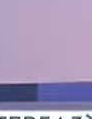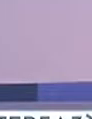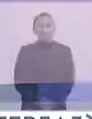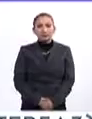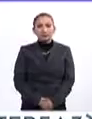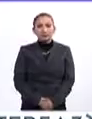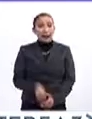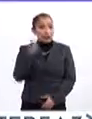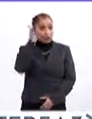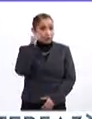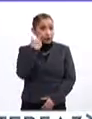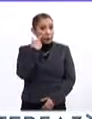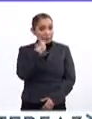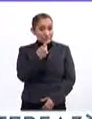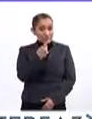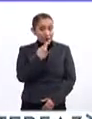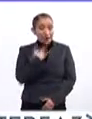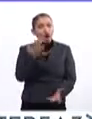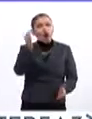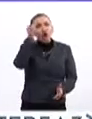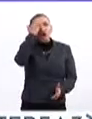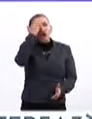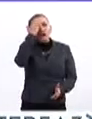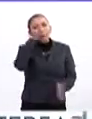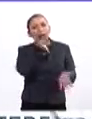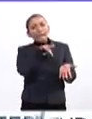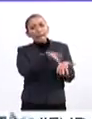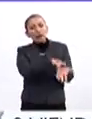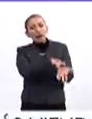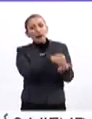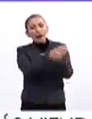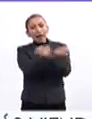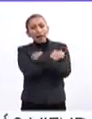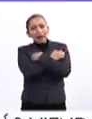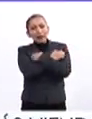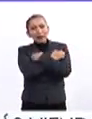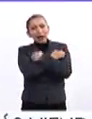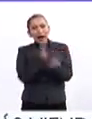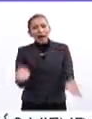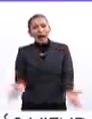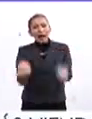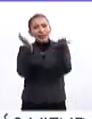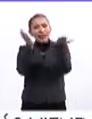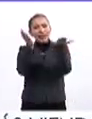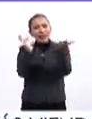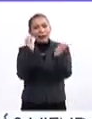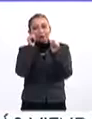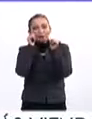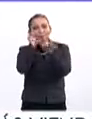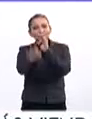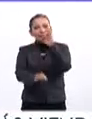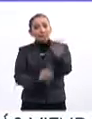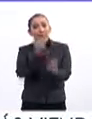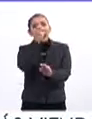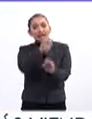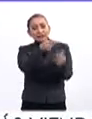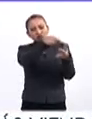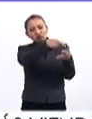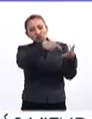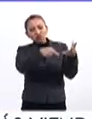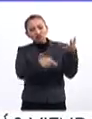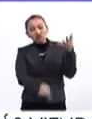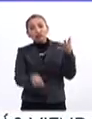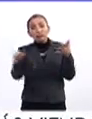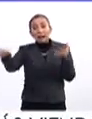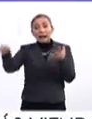Bueno, escuchen muy bien estas palabras, conócelo, apóyalo, edúcalo, aliéntalo y atiéndelo. Estos son los puntos en